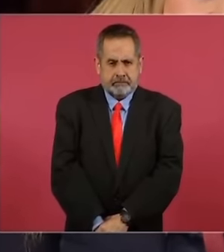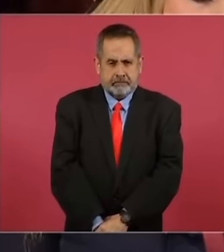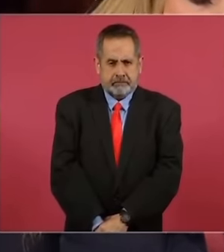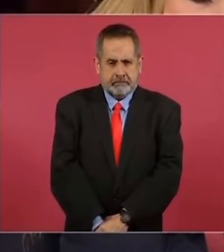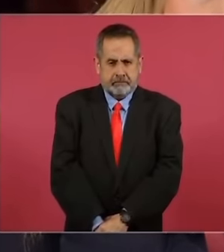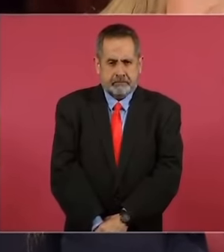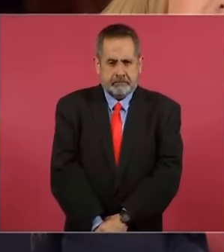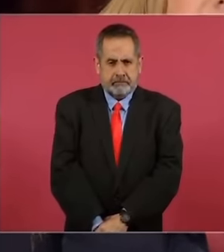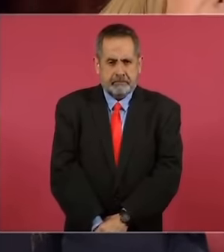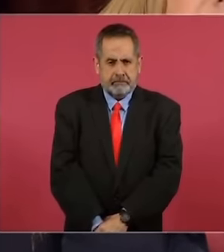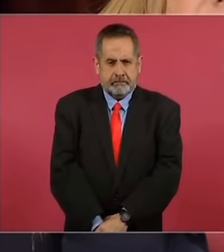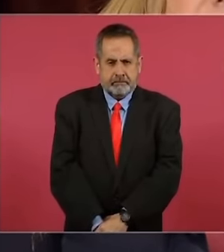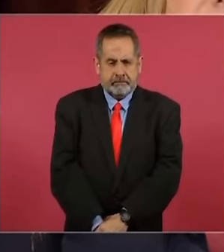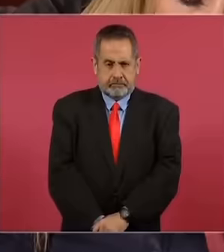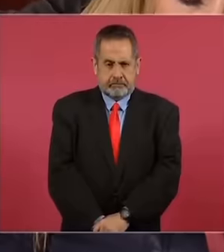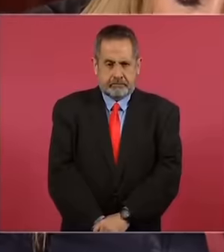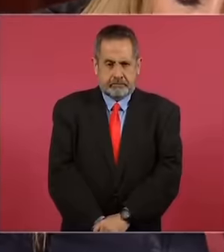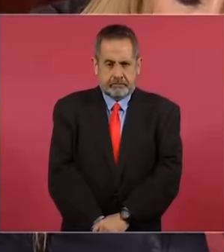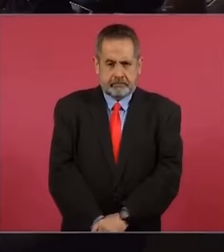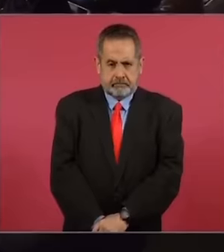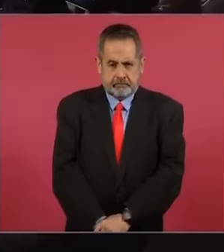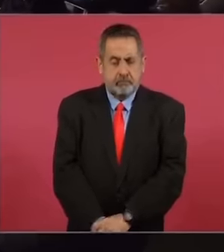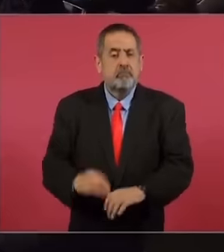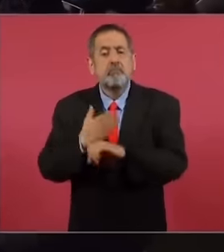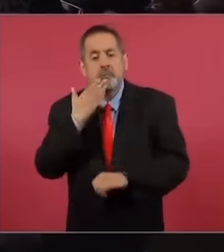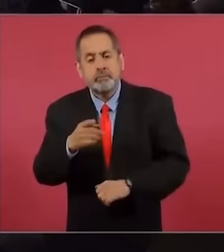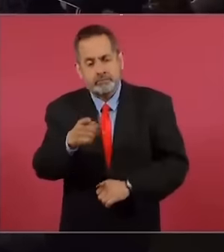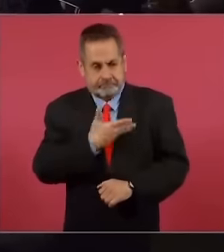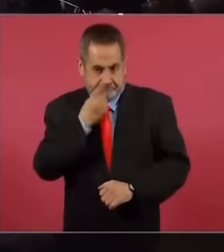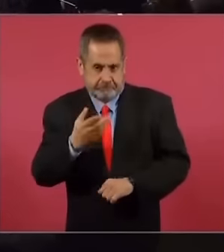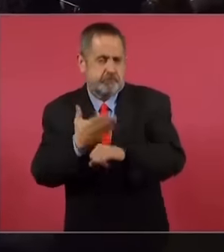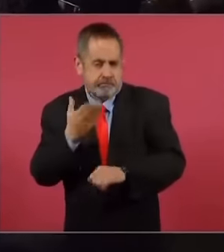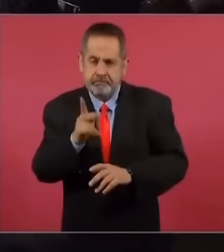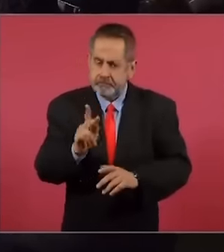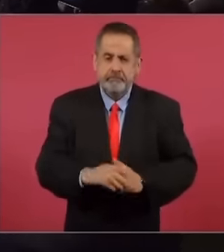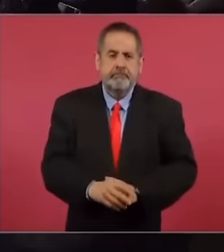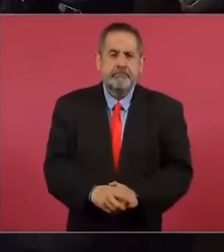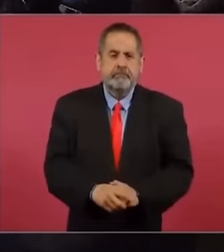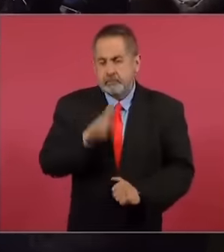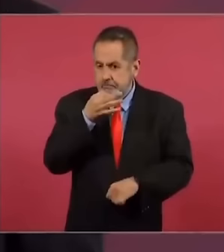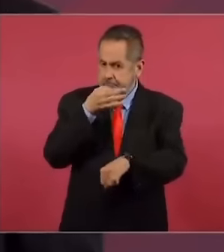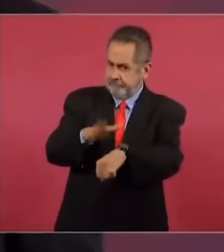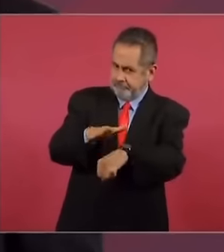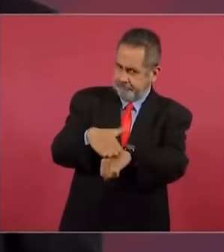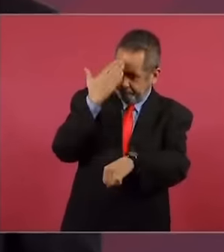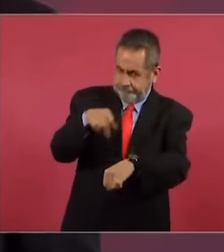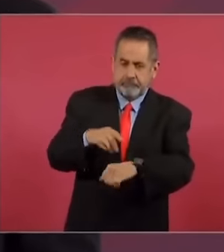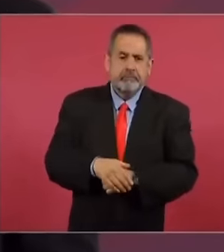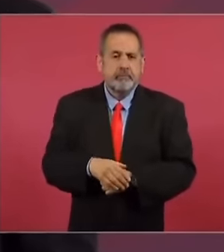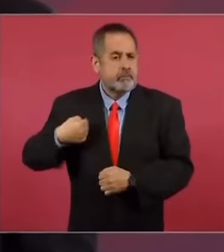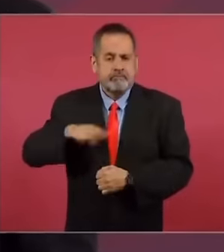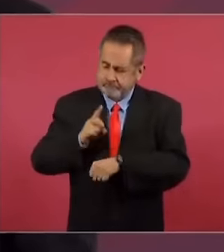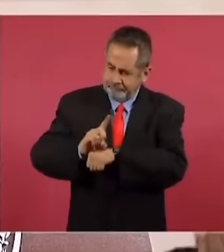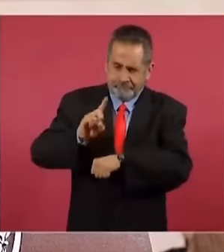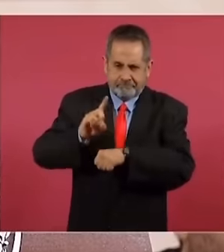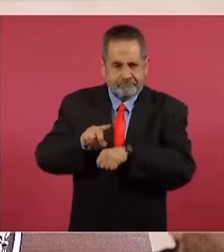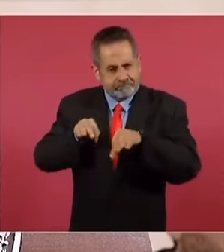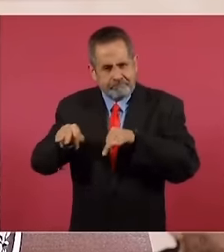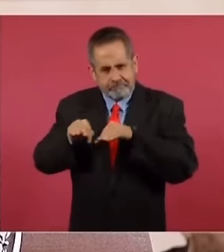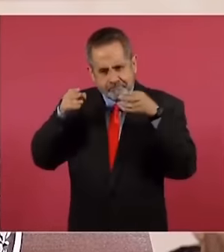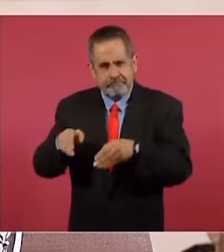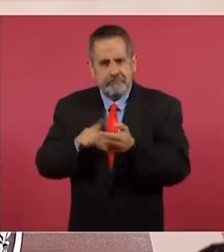todos y para todos, como usted lo dice, soy humanista. Muy bien, pero para tu información, estamos todos los días trabajando,